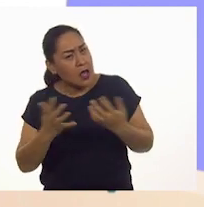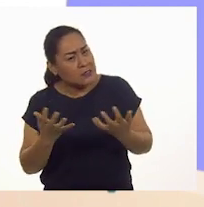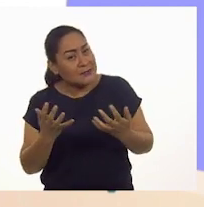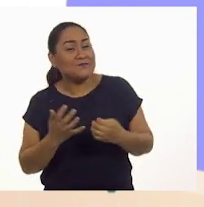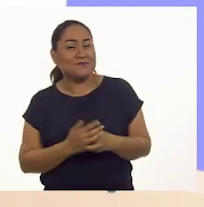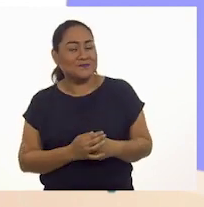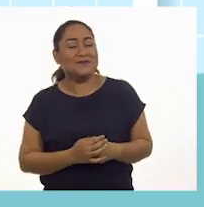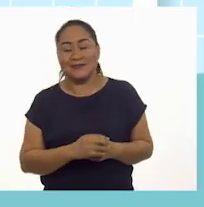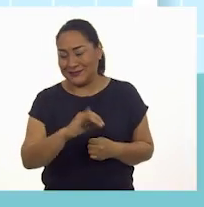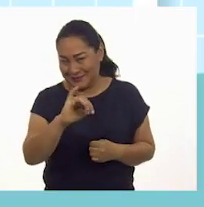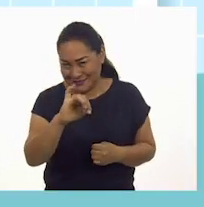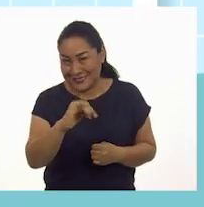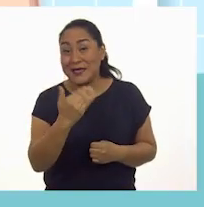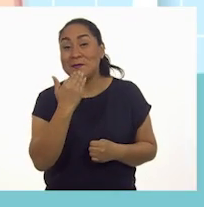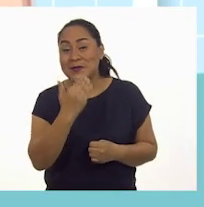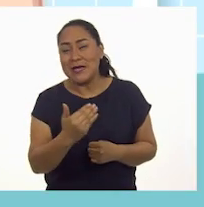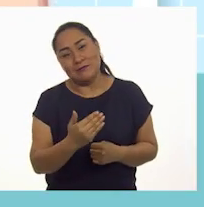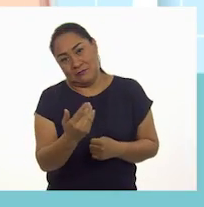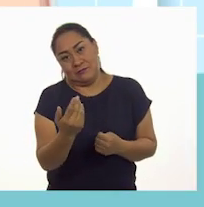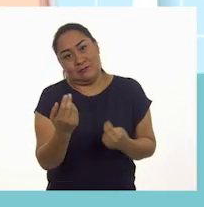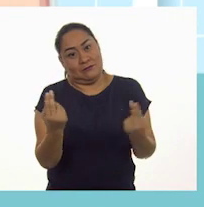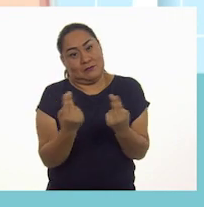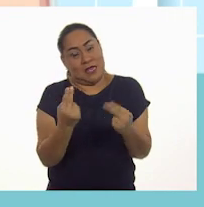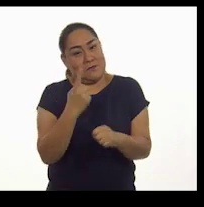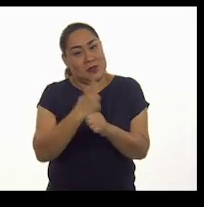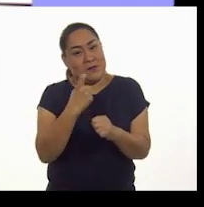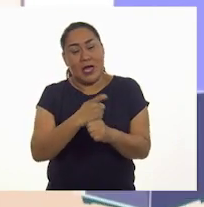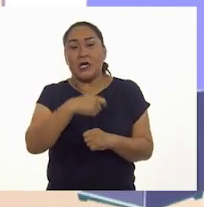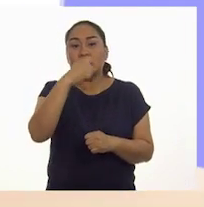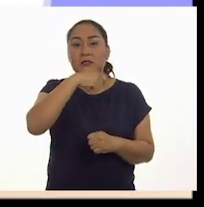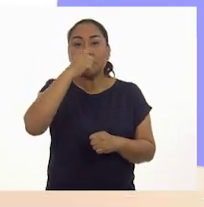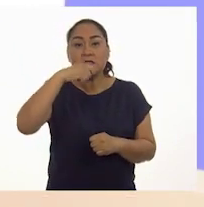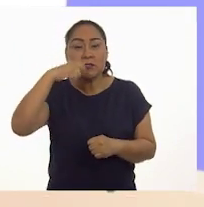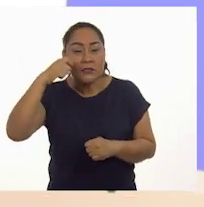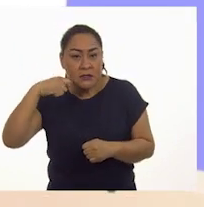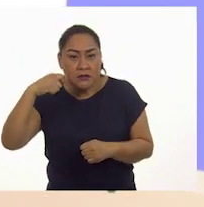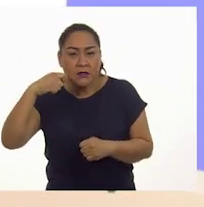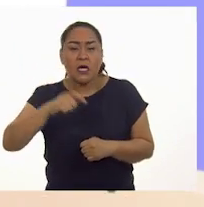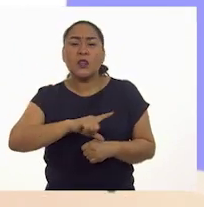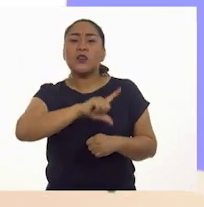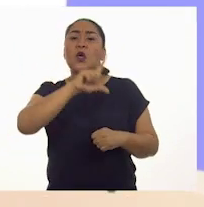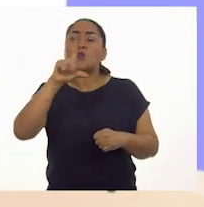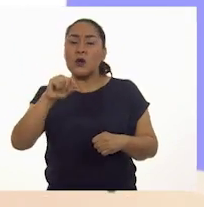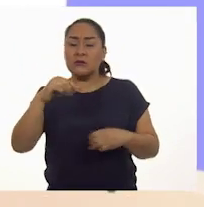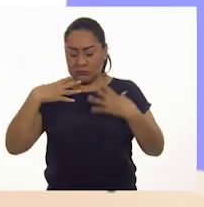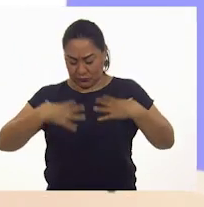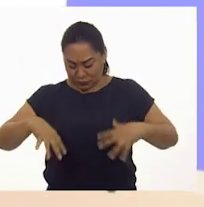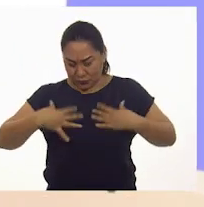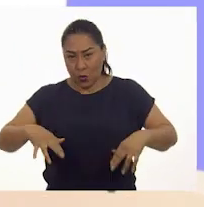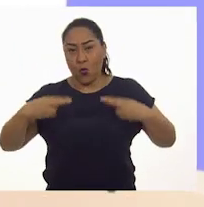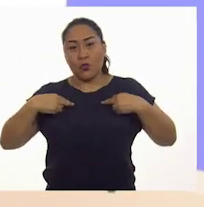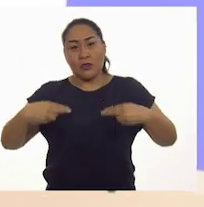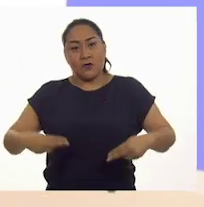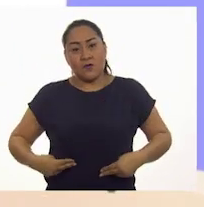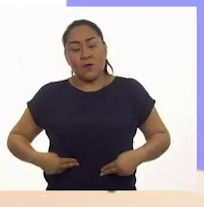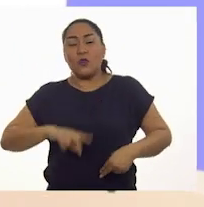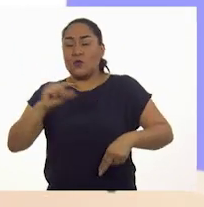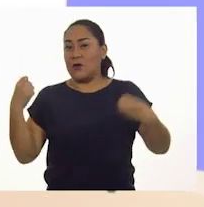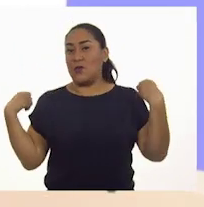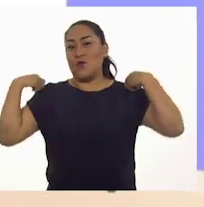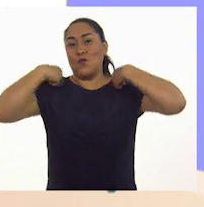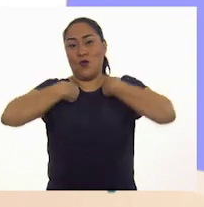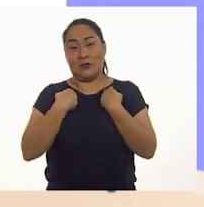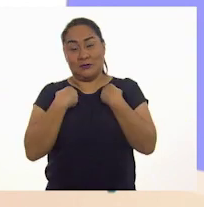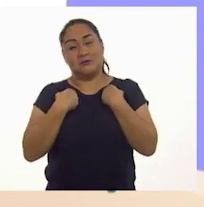Muy bien. Primero nos lavamos los dientes. Después nos ponemos el uniforme y tomamos la mochila. Y por último